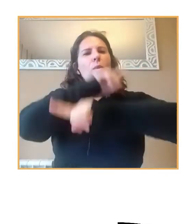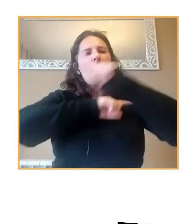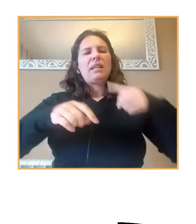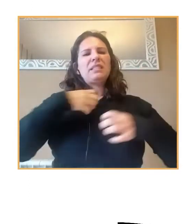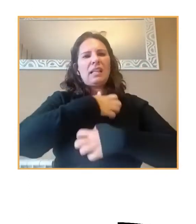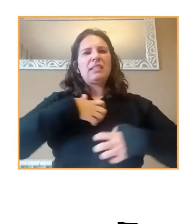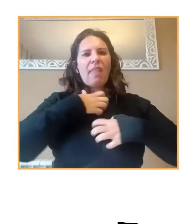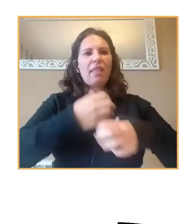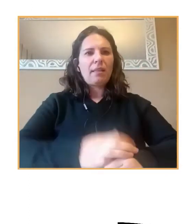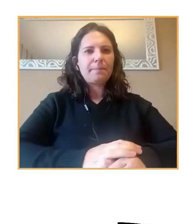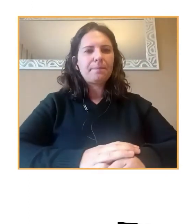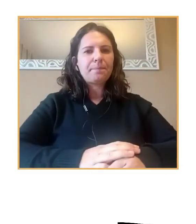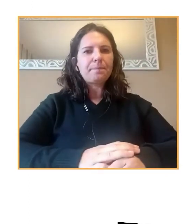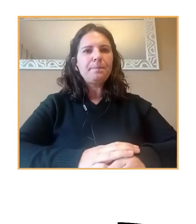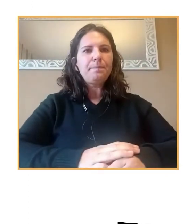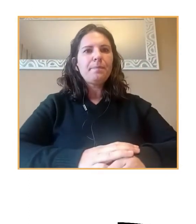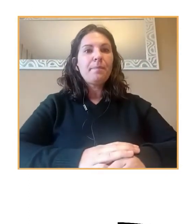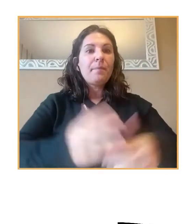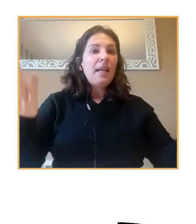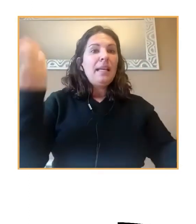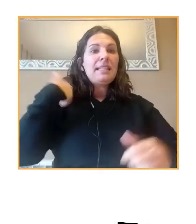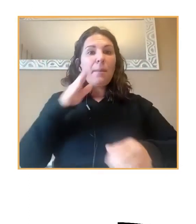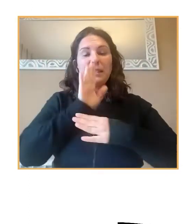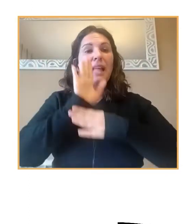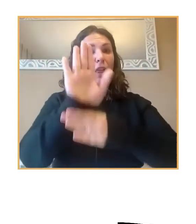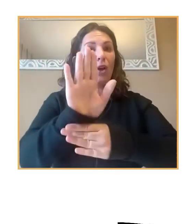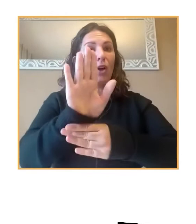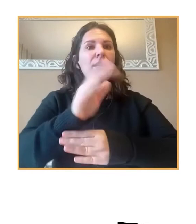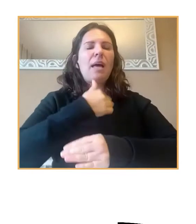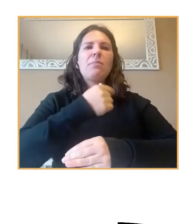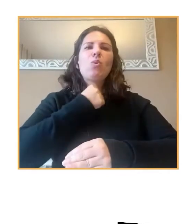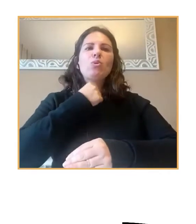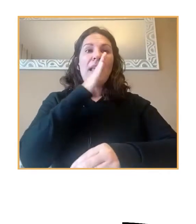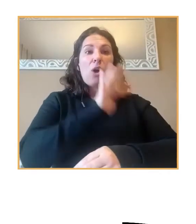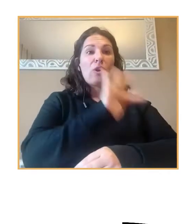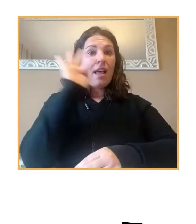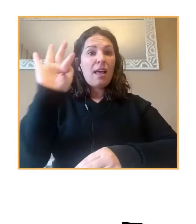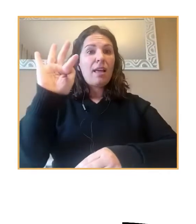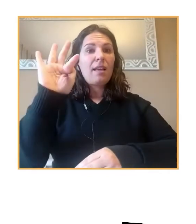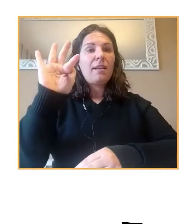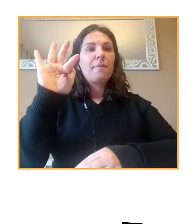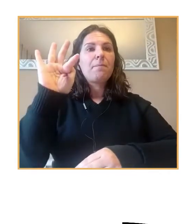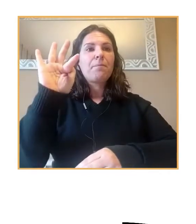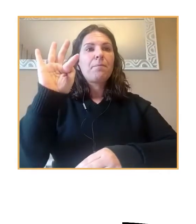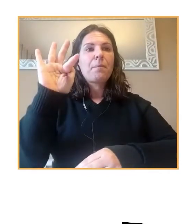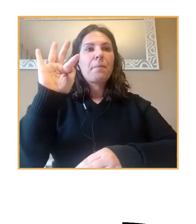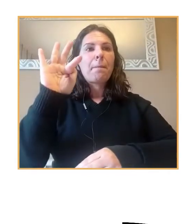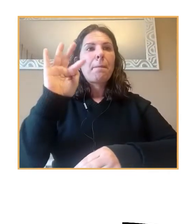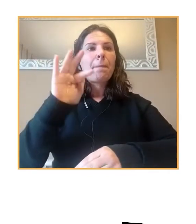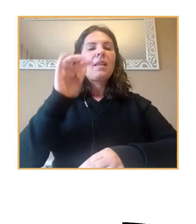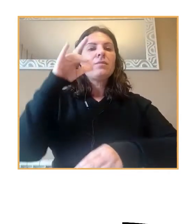ansiedad. Así que, una vez hecha la presentación, me gustaría dar la palabra, por tanto, a la